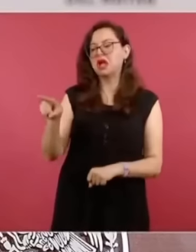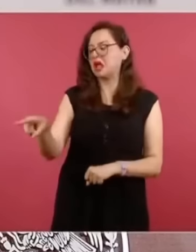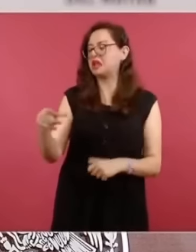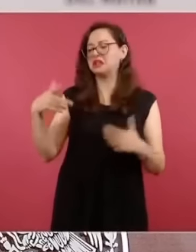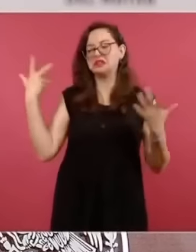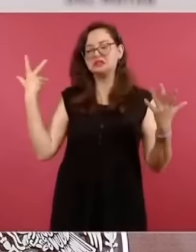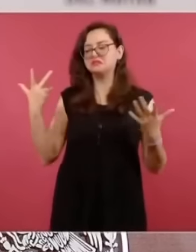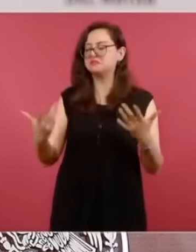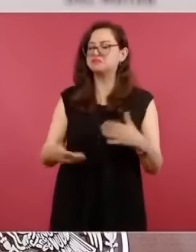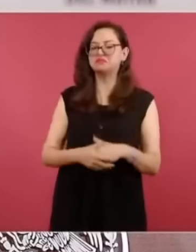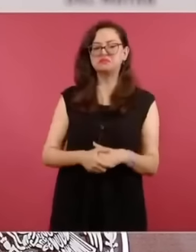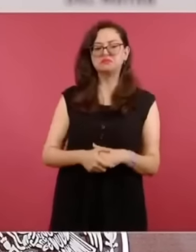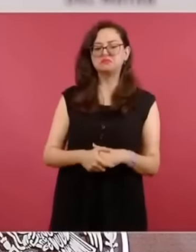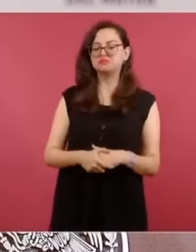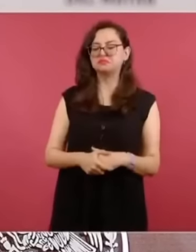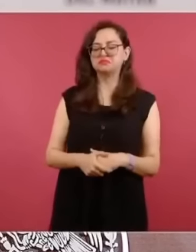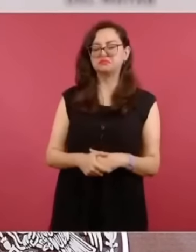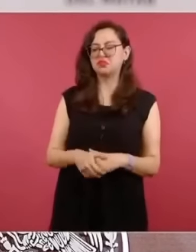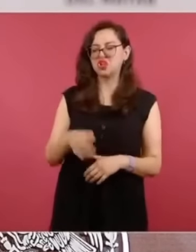no, no, no lo diga